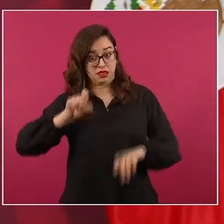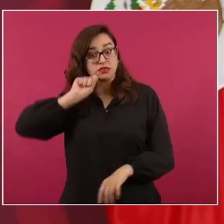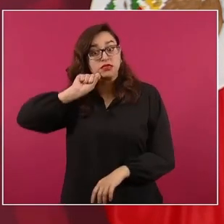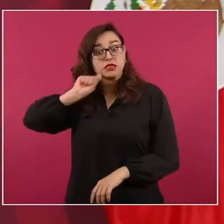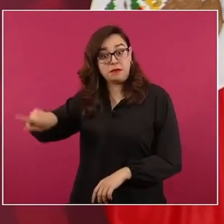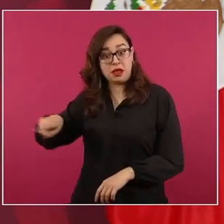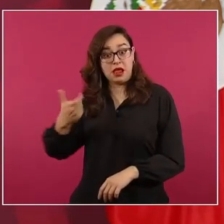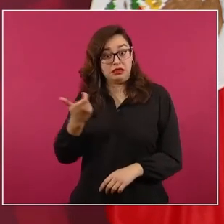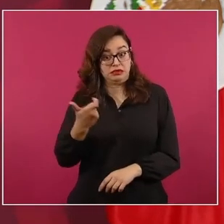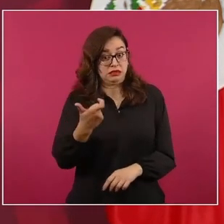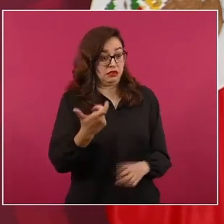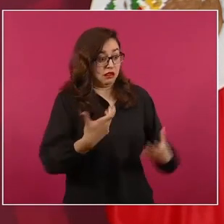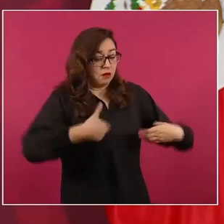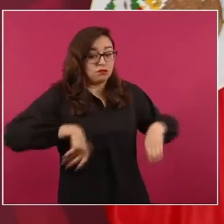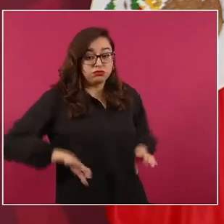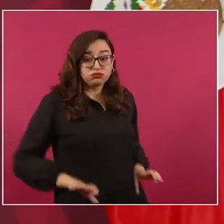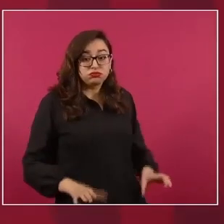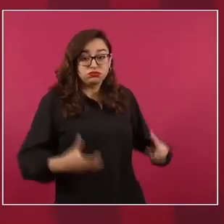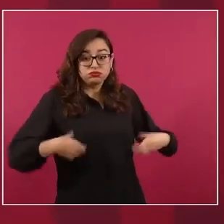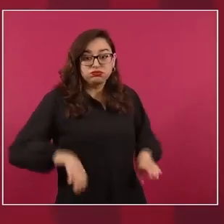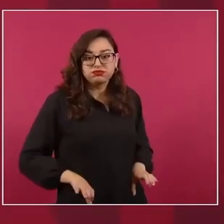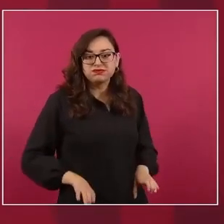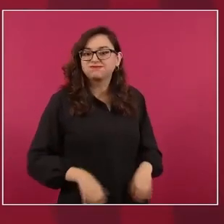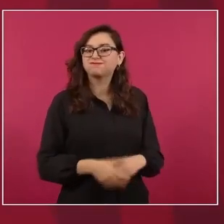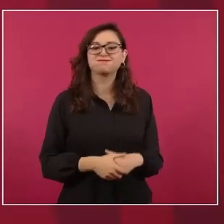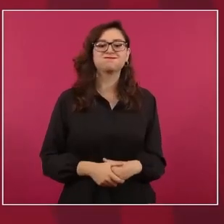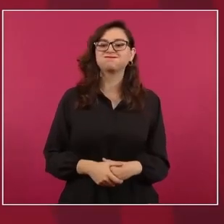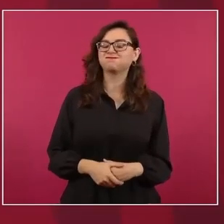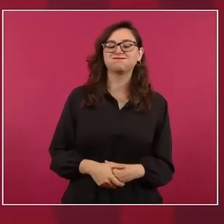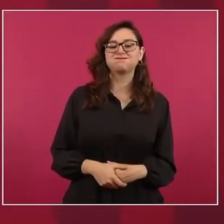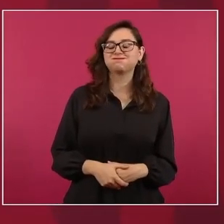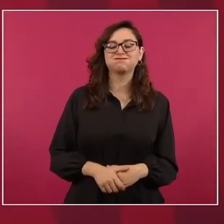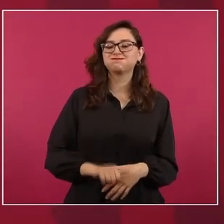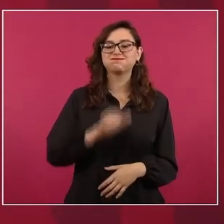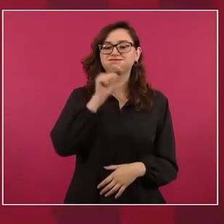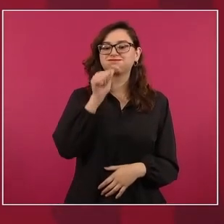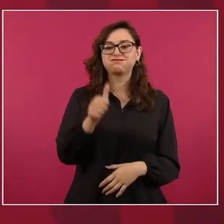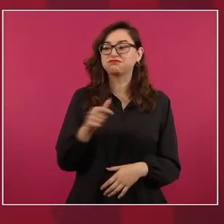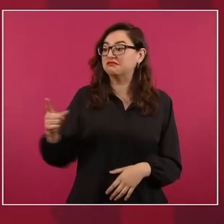no pertenecen a la oligarquía.